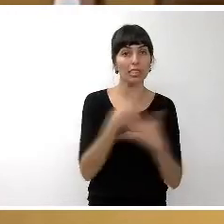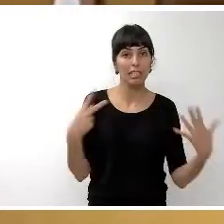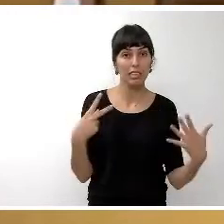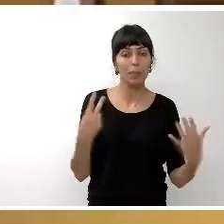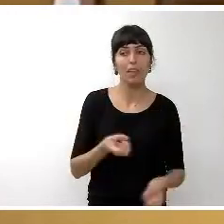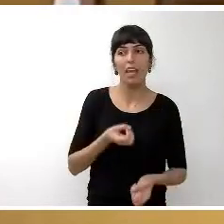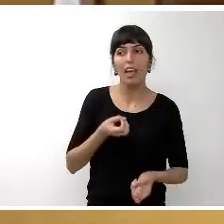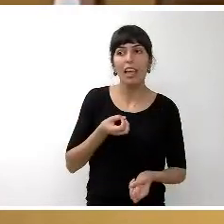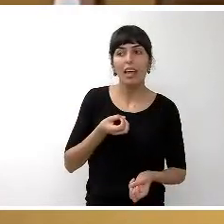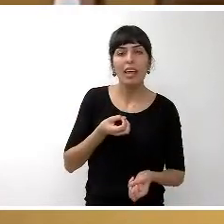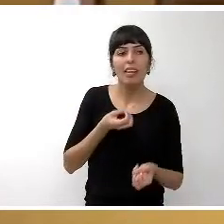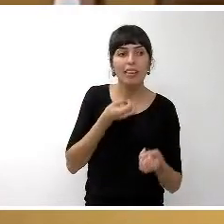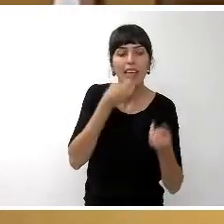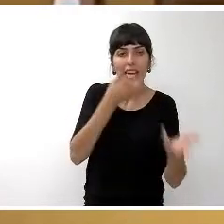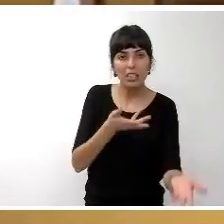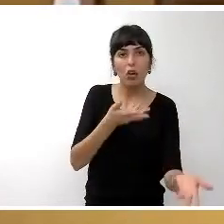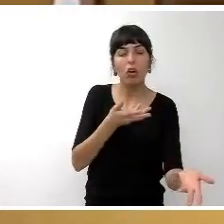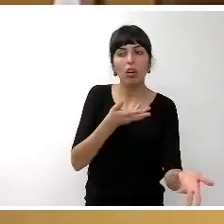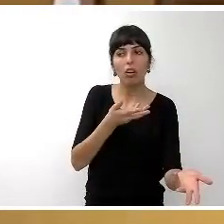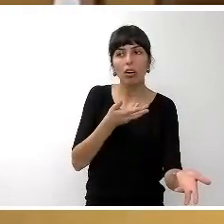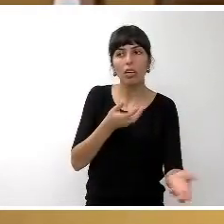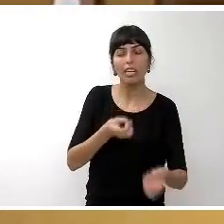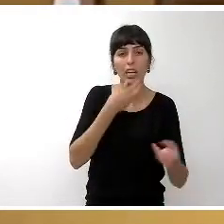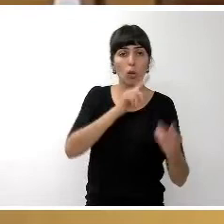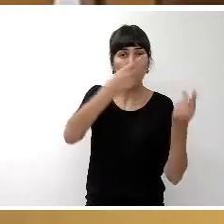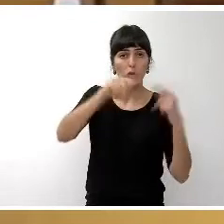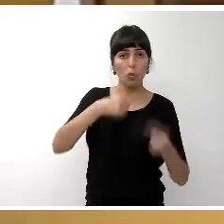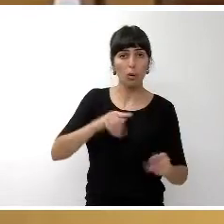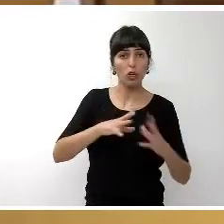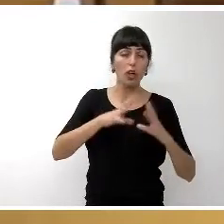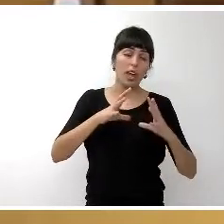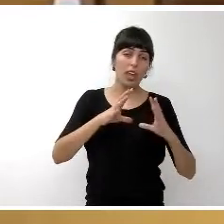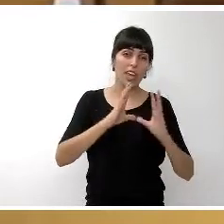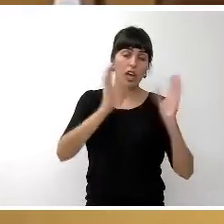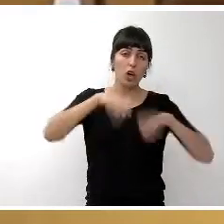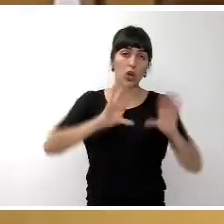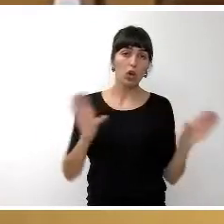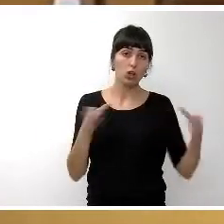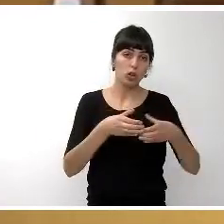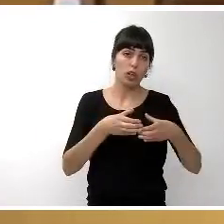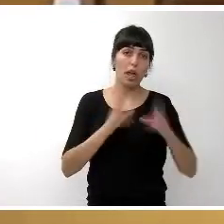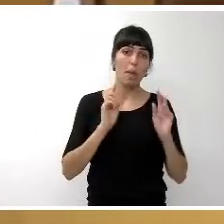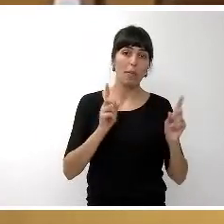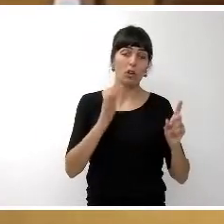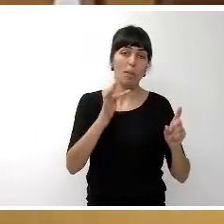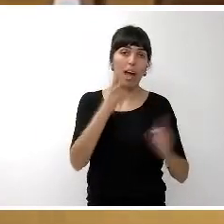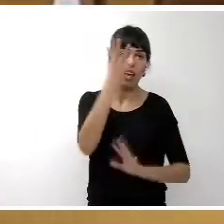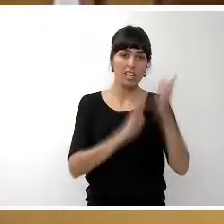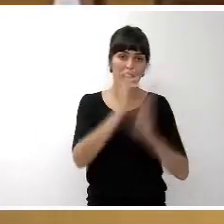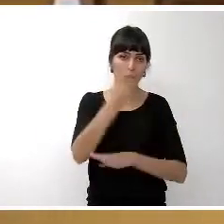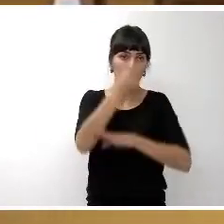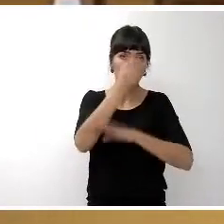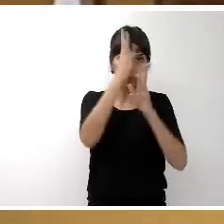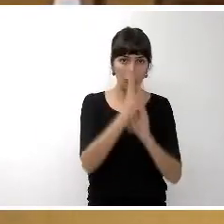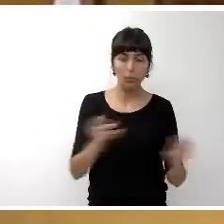Declaración de disponibilidad de créditos del presupuesto del Consorcio de Prevención, Extinción de Incendios y Salvamento de la Isla de Tenerife. ¿Alguna intervención?